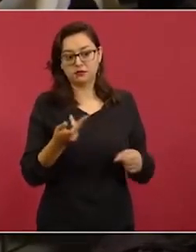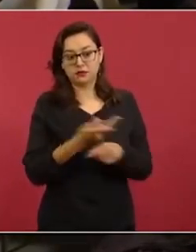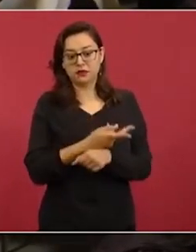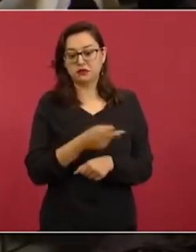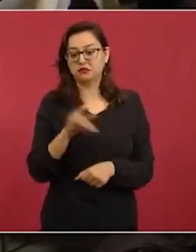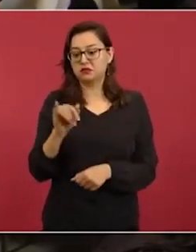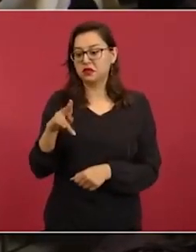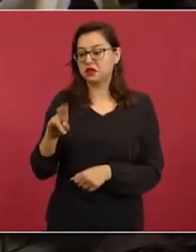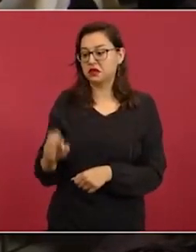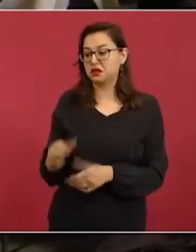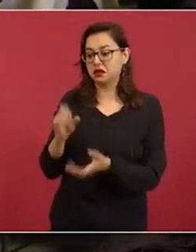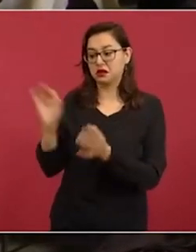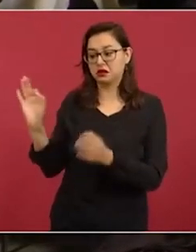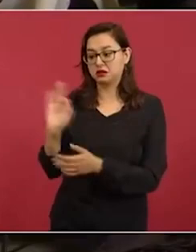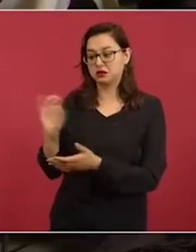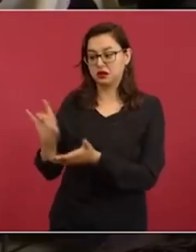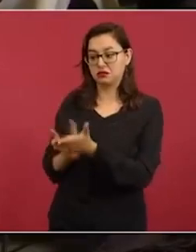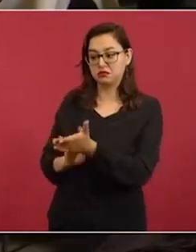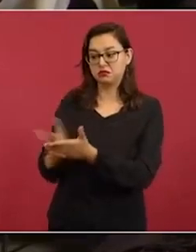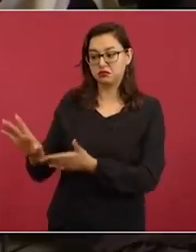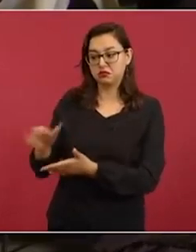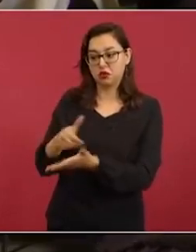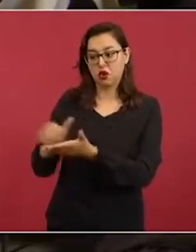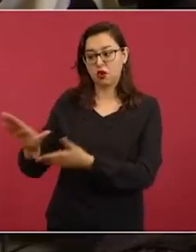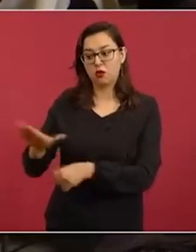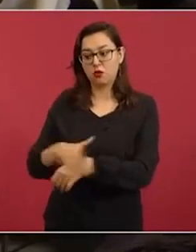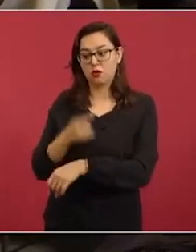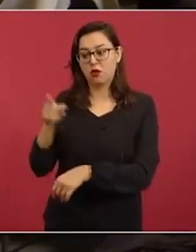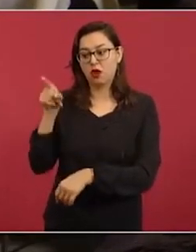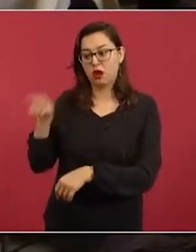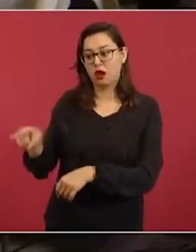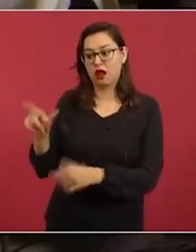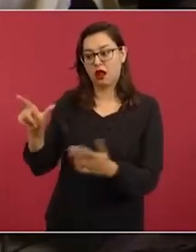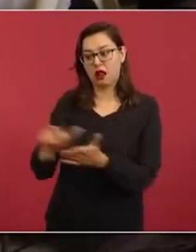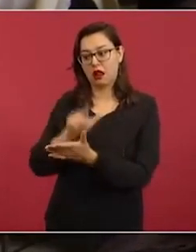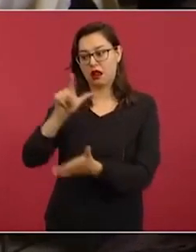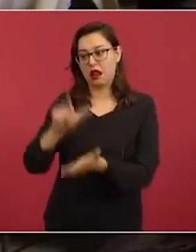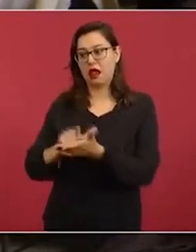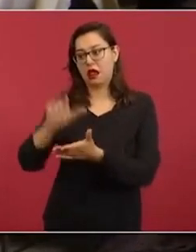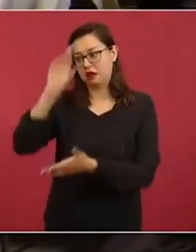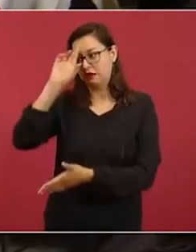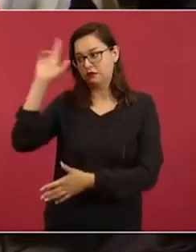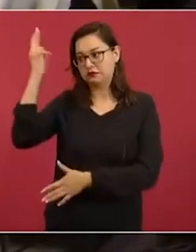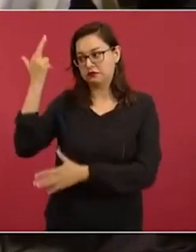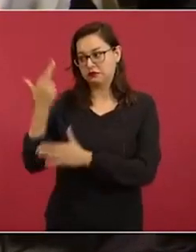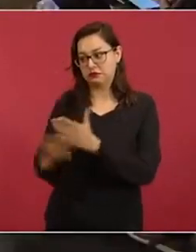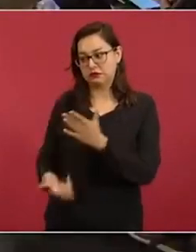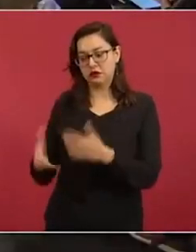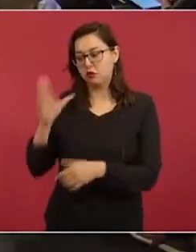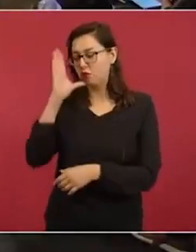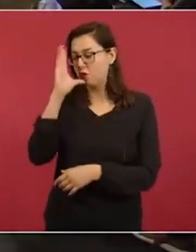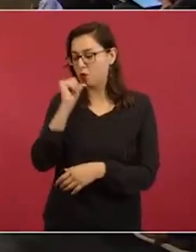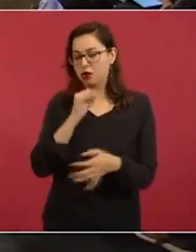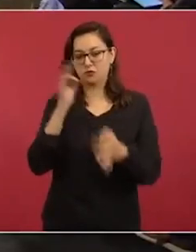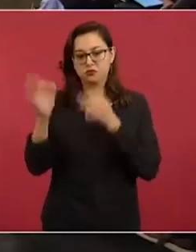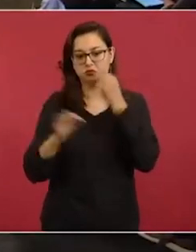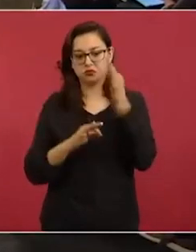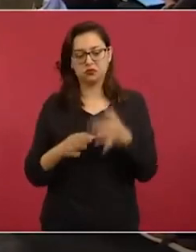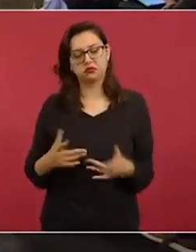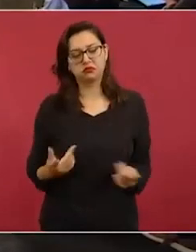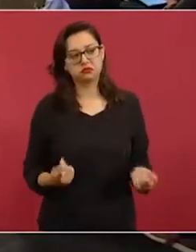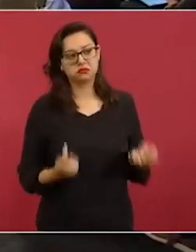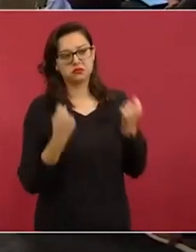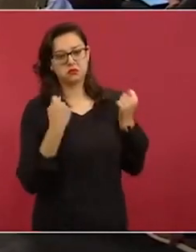realizar esta situación, que ha sido calificada como una violación abierta a la veda electoral. Él había mencionado que